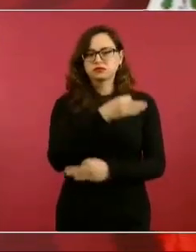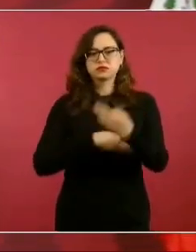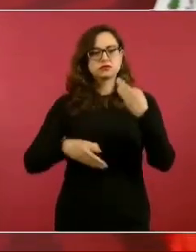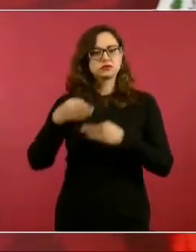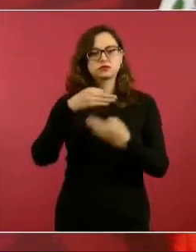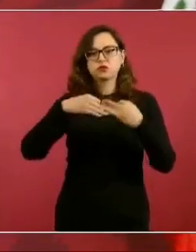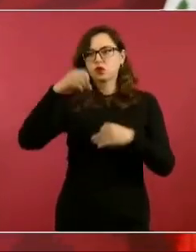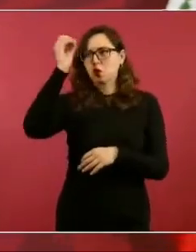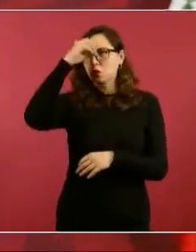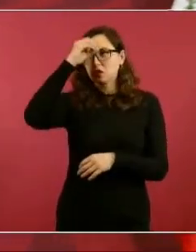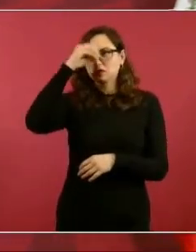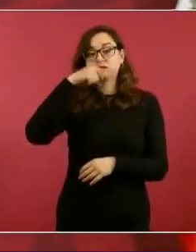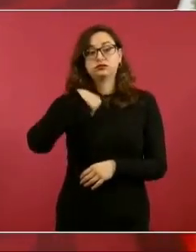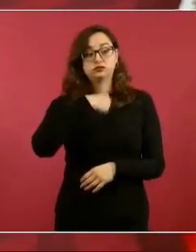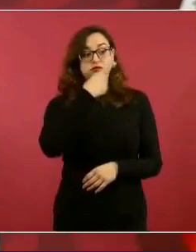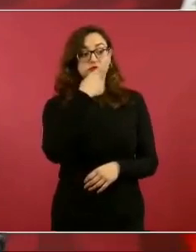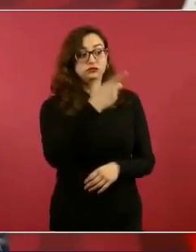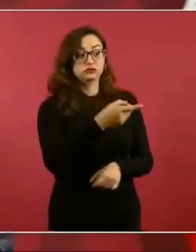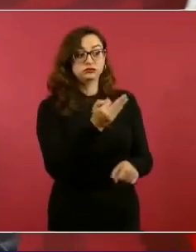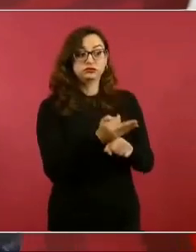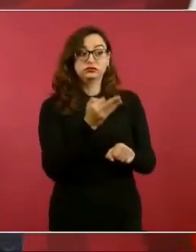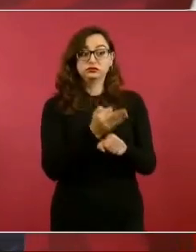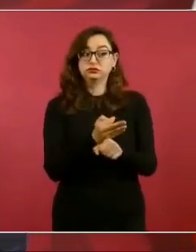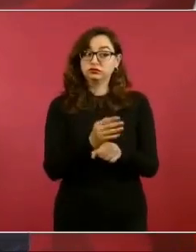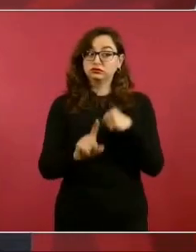de que teníamos que controlar la inflación.